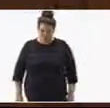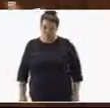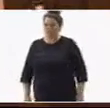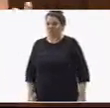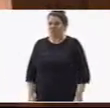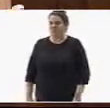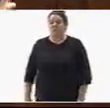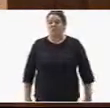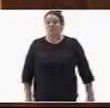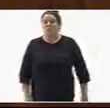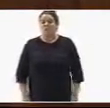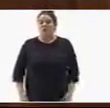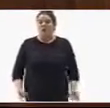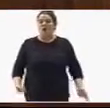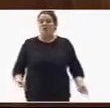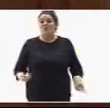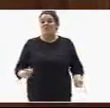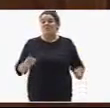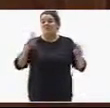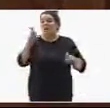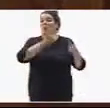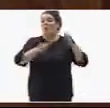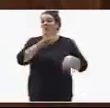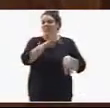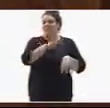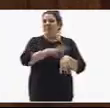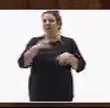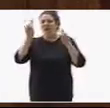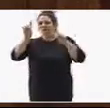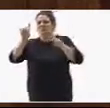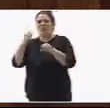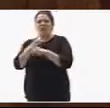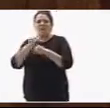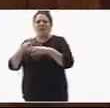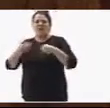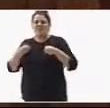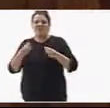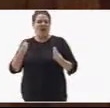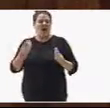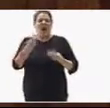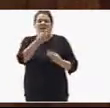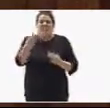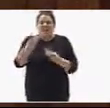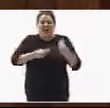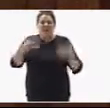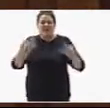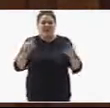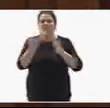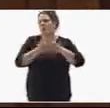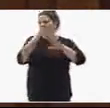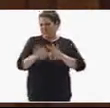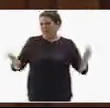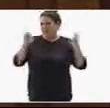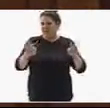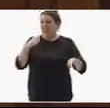acabar con los problemas de sanidad, de educación, de empleo o vivienda? No, la única condición es yo,